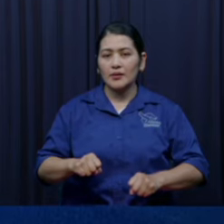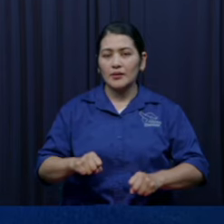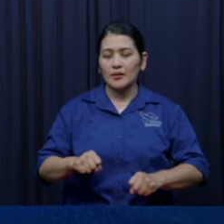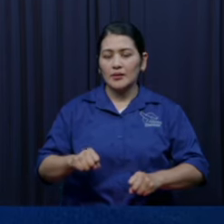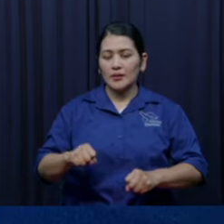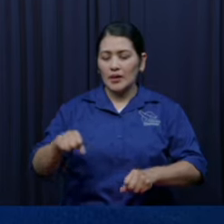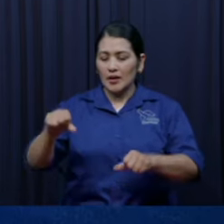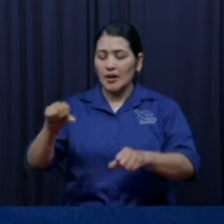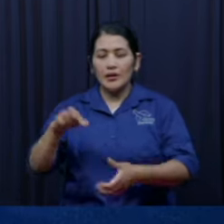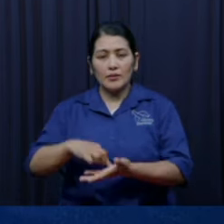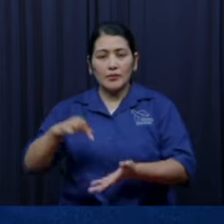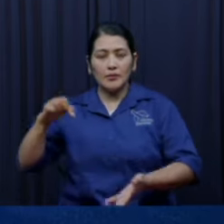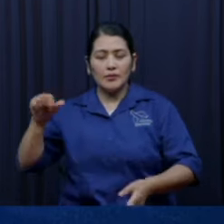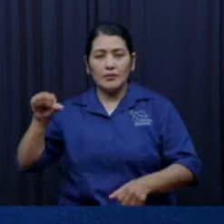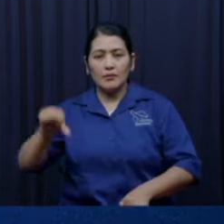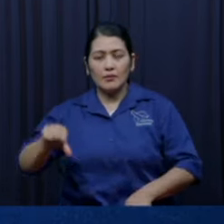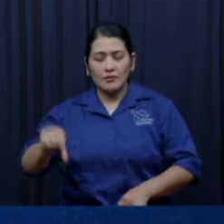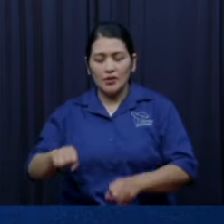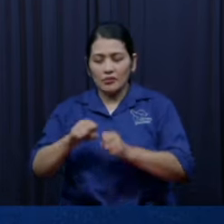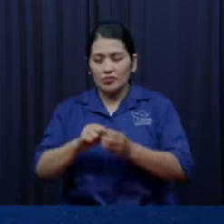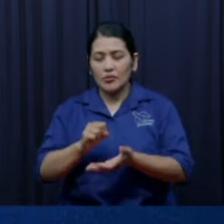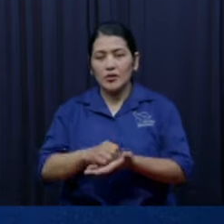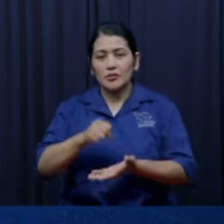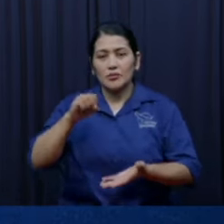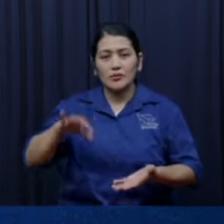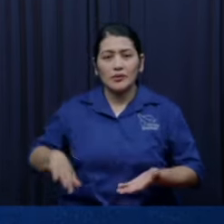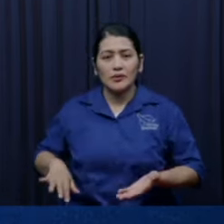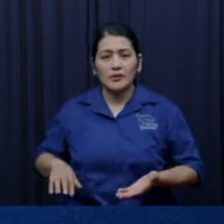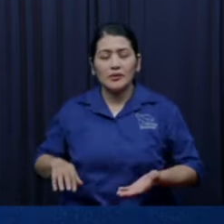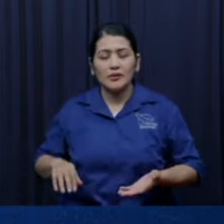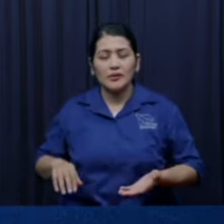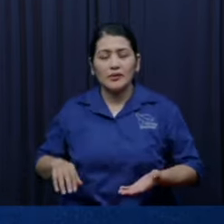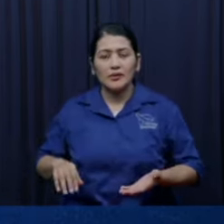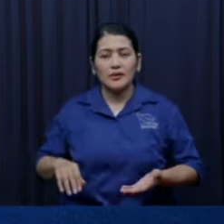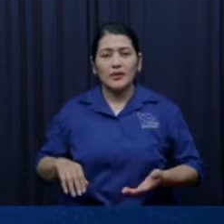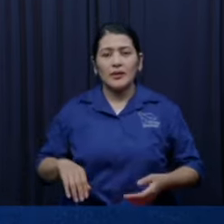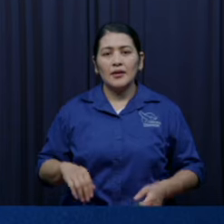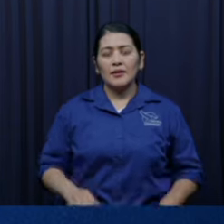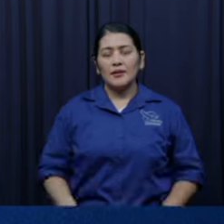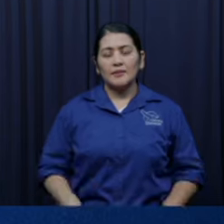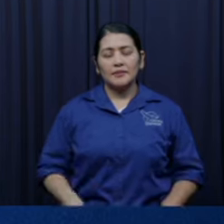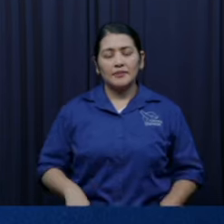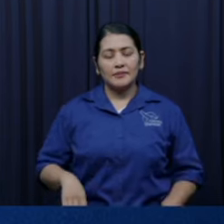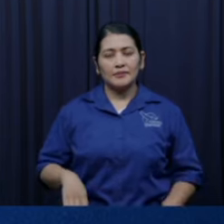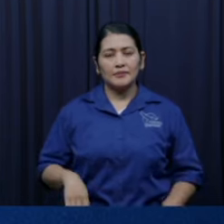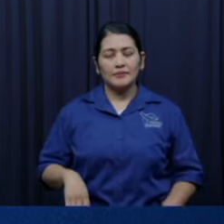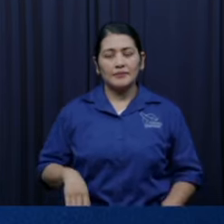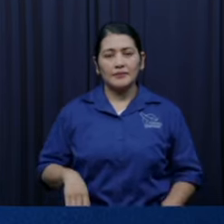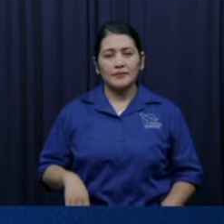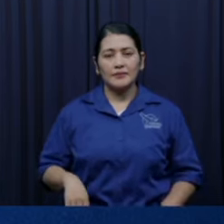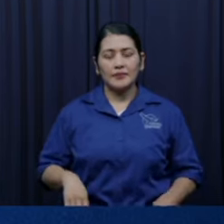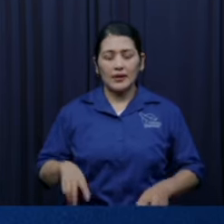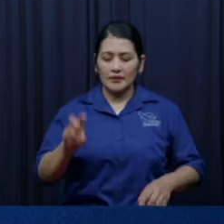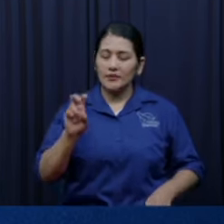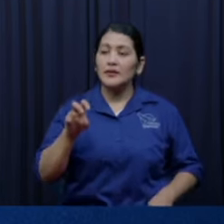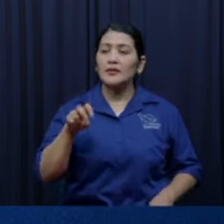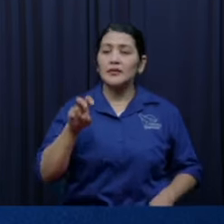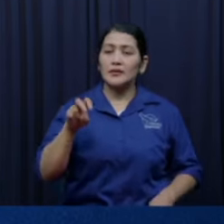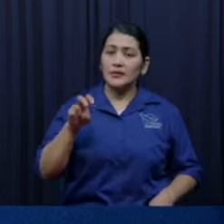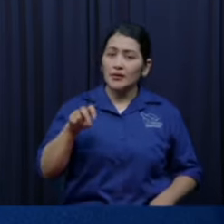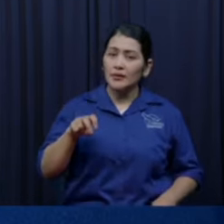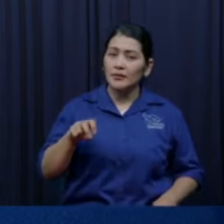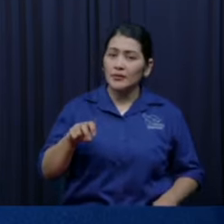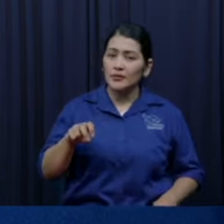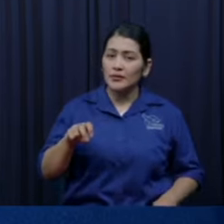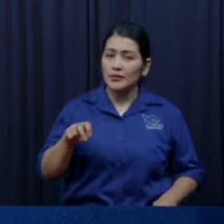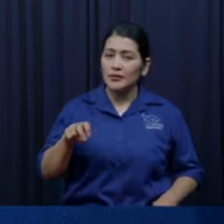sea vencida no puede haber un reinado porque esos tienen que ser puestos por estrados de nuestros pies porque es el